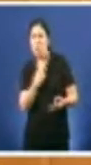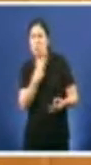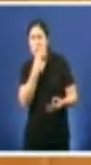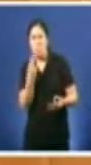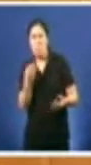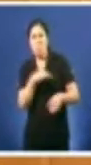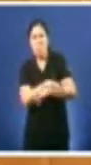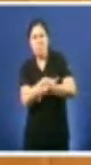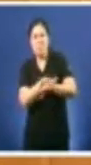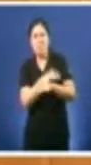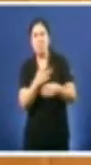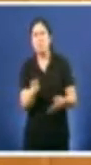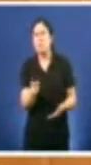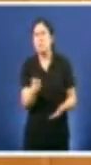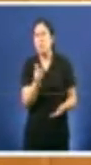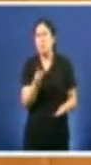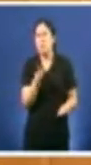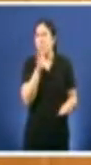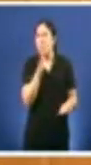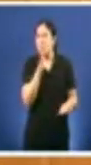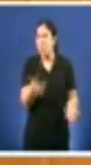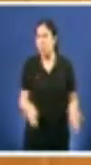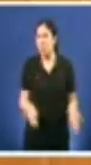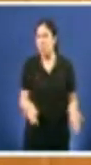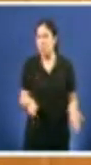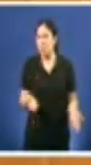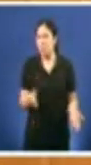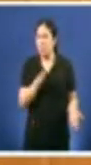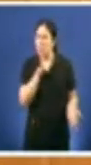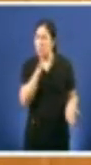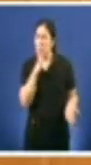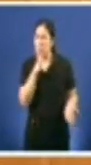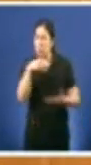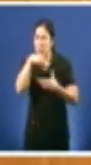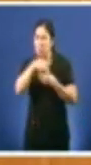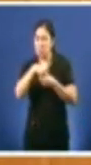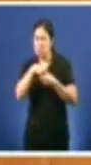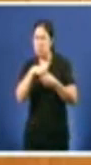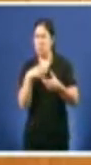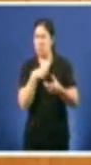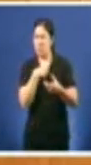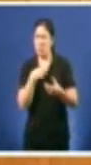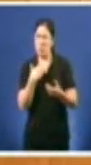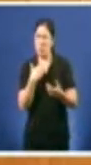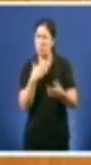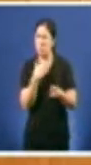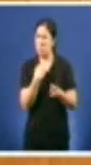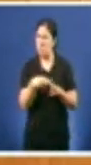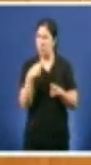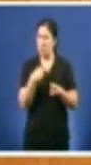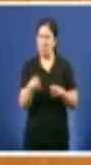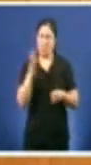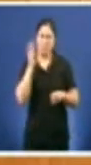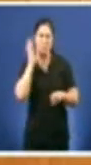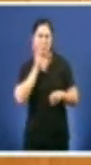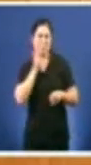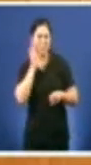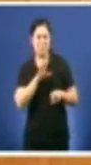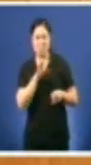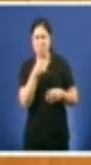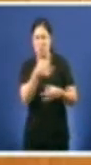ser tan indecente tan indecente e é indecencia política total e